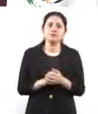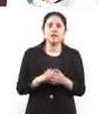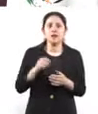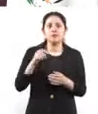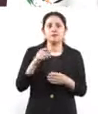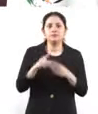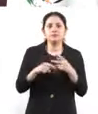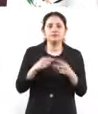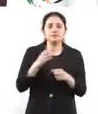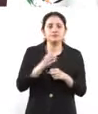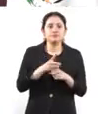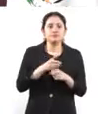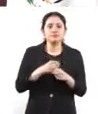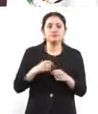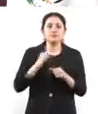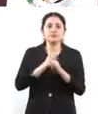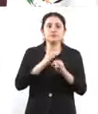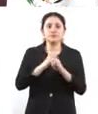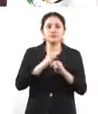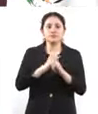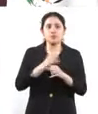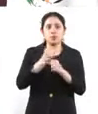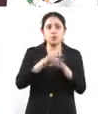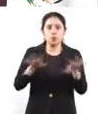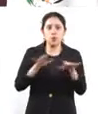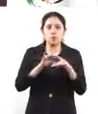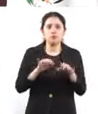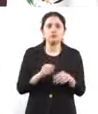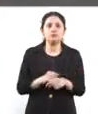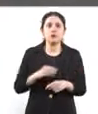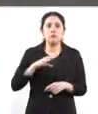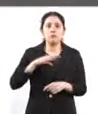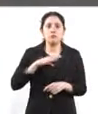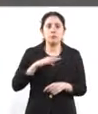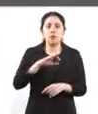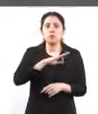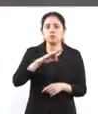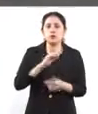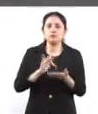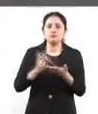plataformas y acceso a la información y a la cultura hay. Muchas gracias.